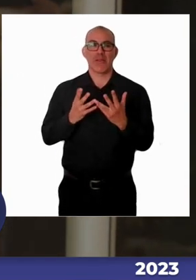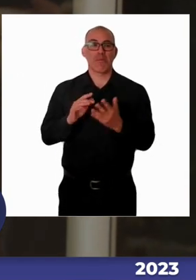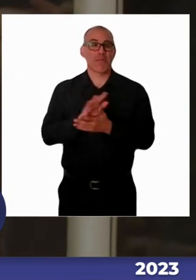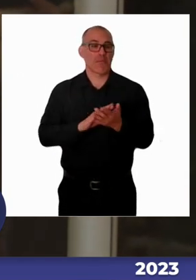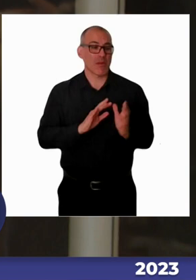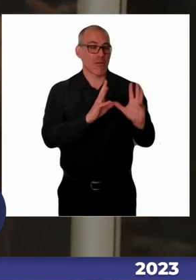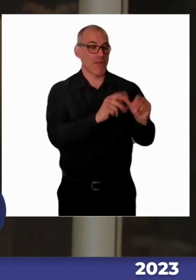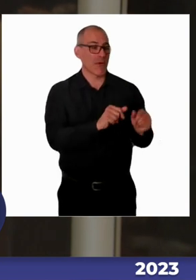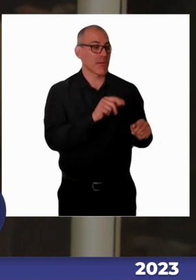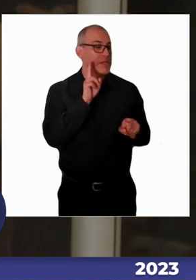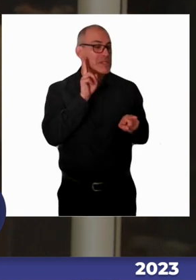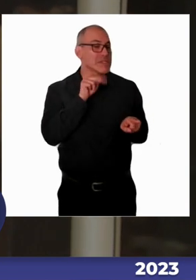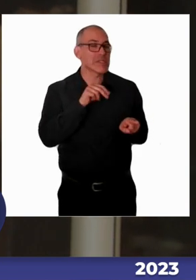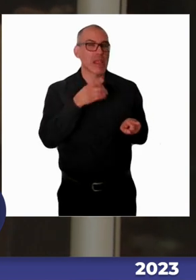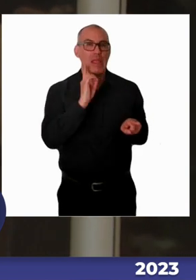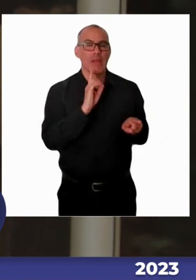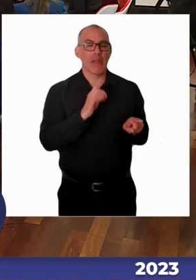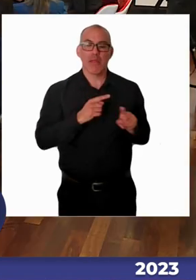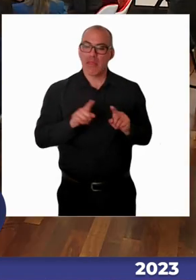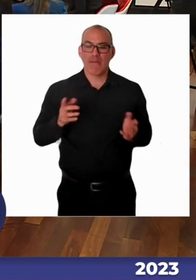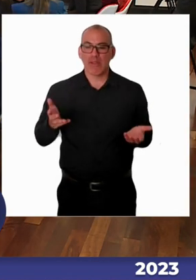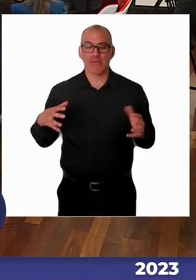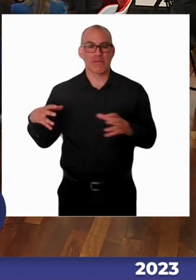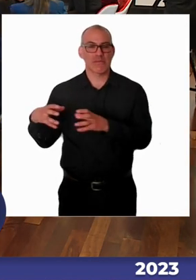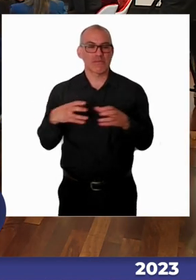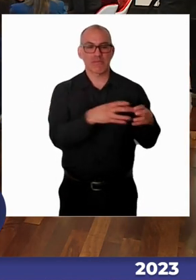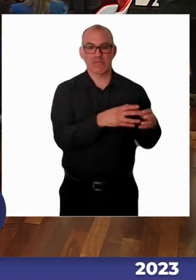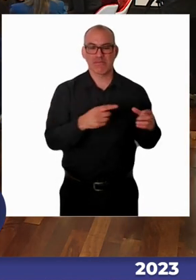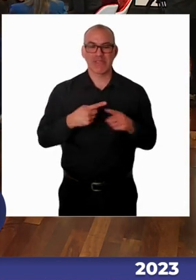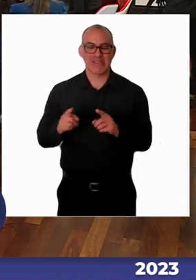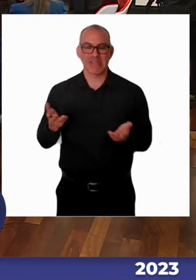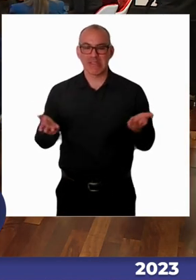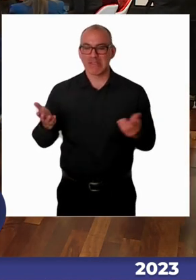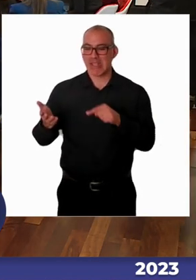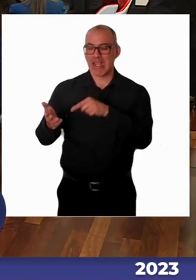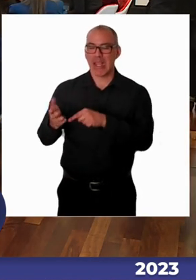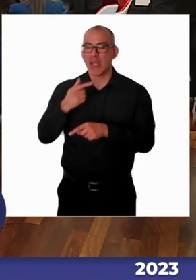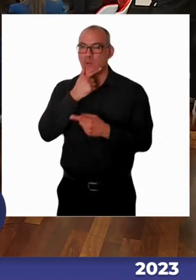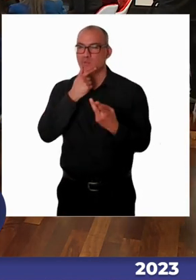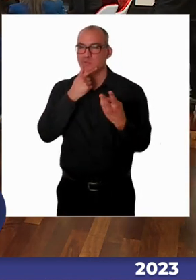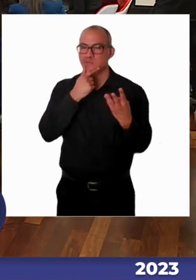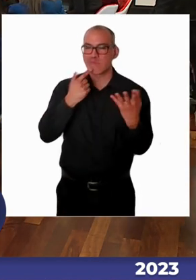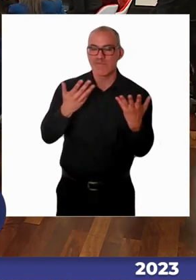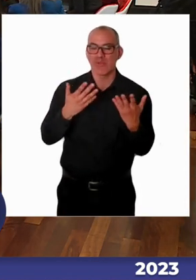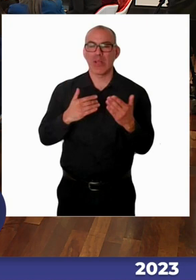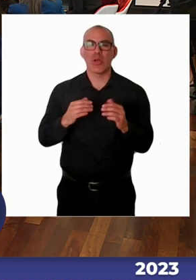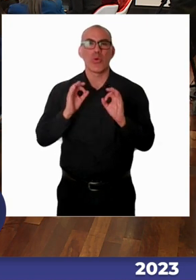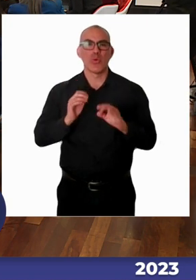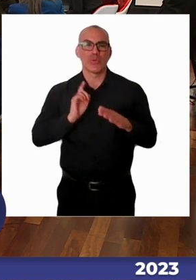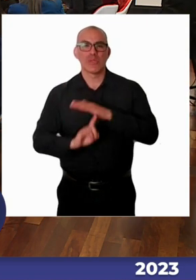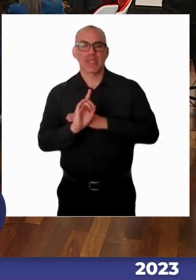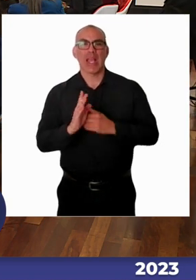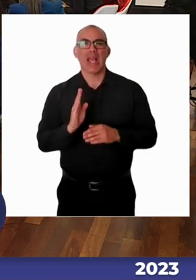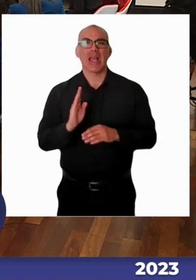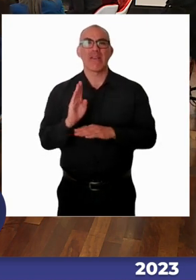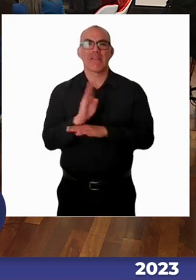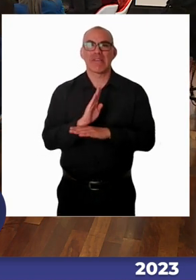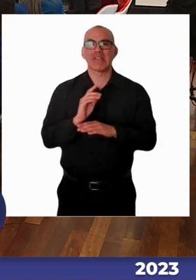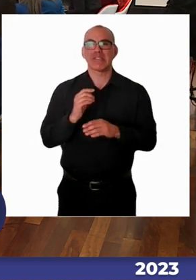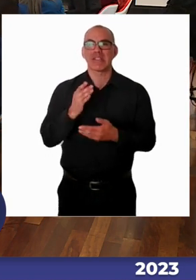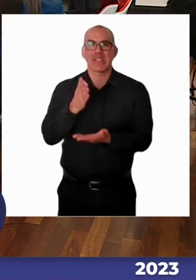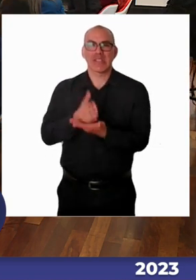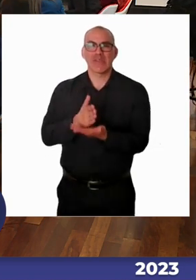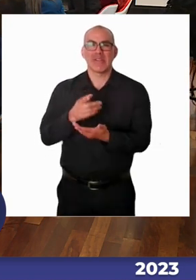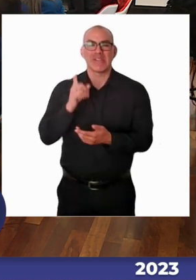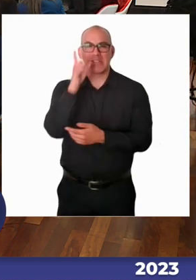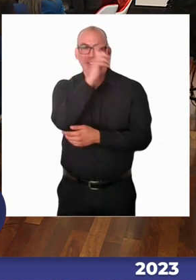Saludo también y agradezco la instancia. Saludo también en nombre del ministro Nicolás Cataldo, que quería estar aquí hoy día, pero por un tema de agenda